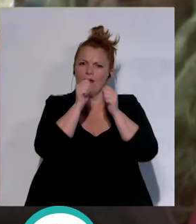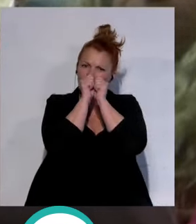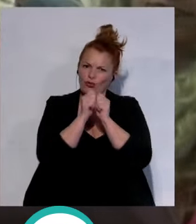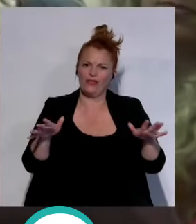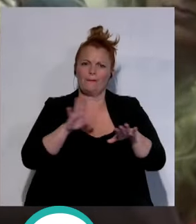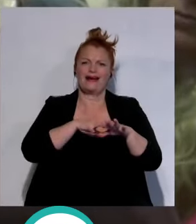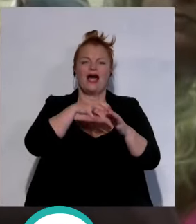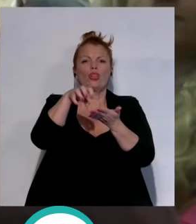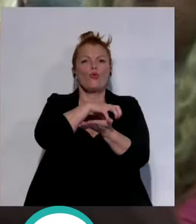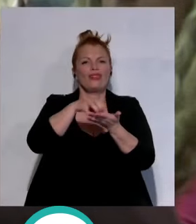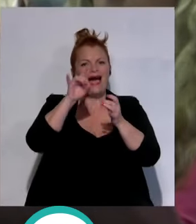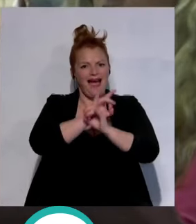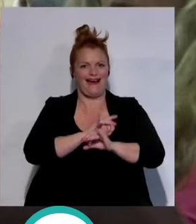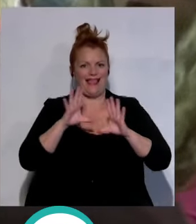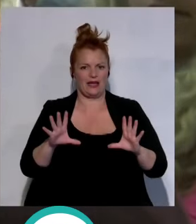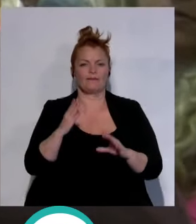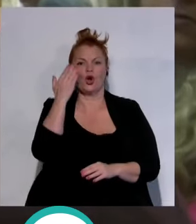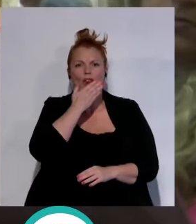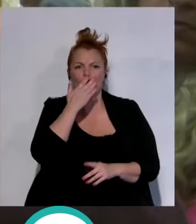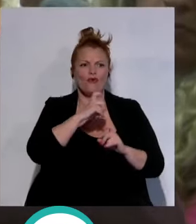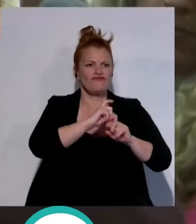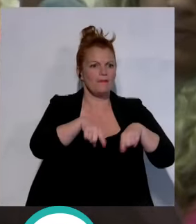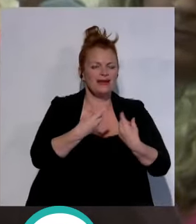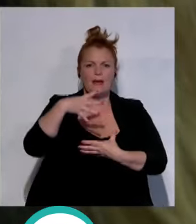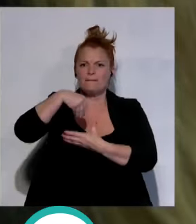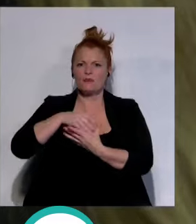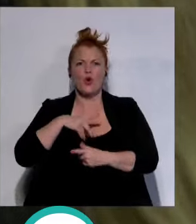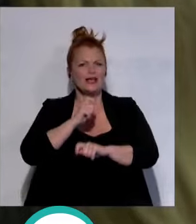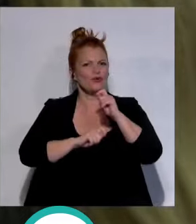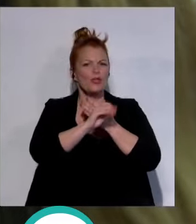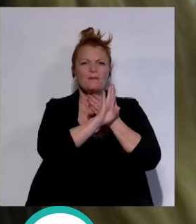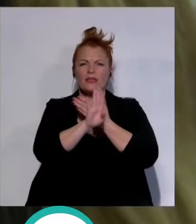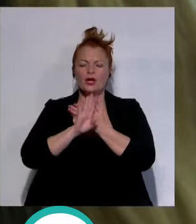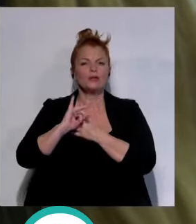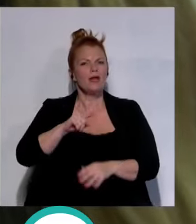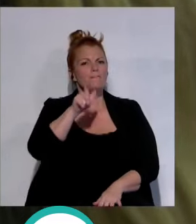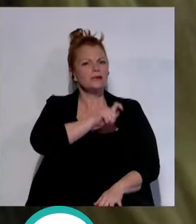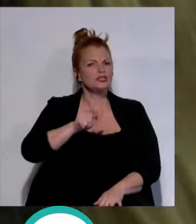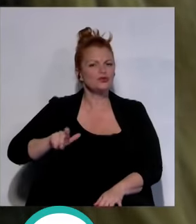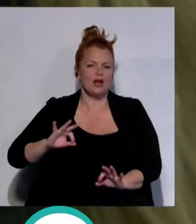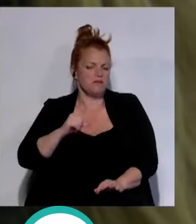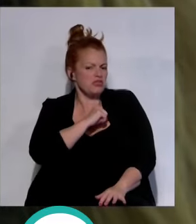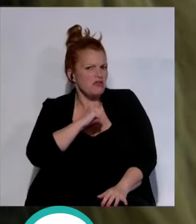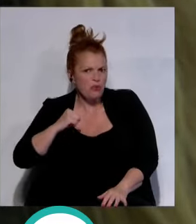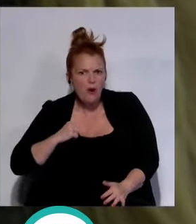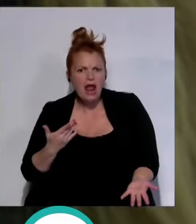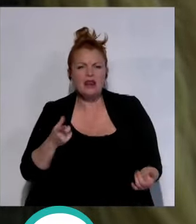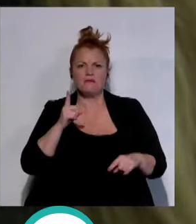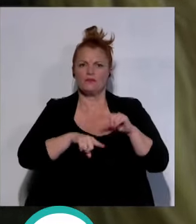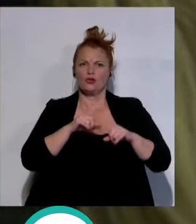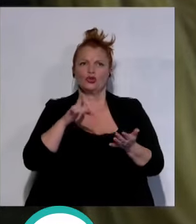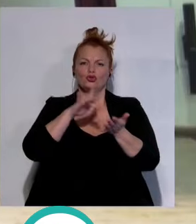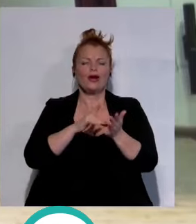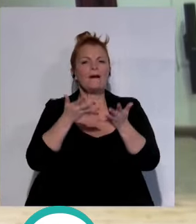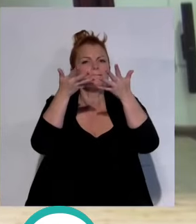poco para aclarar dudas colegios familias miembros de asociaciones de vecinos y personas a título individual se daban cita